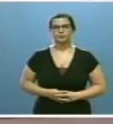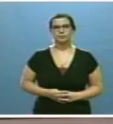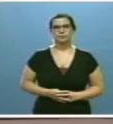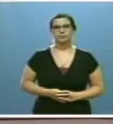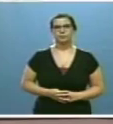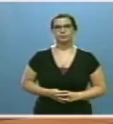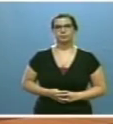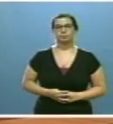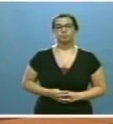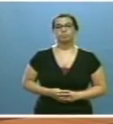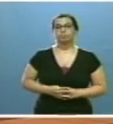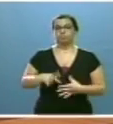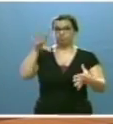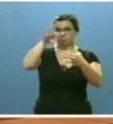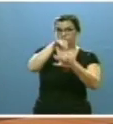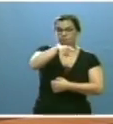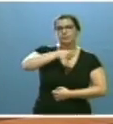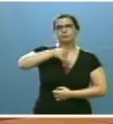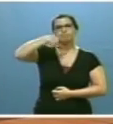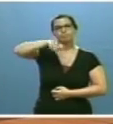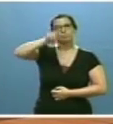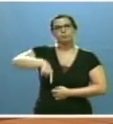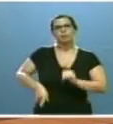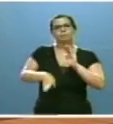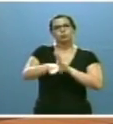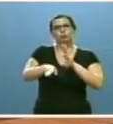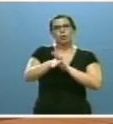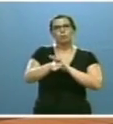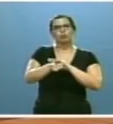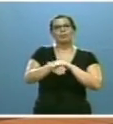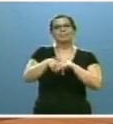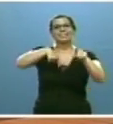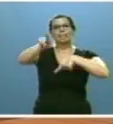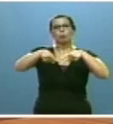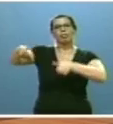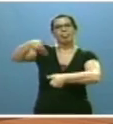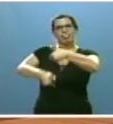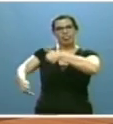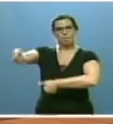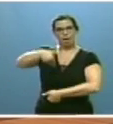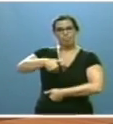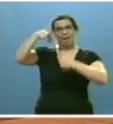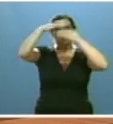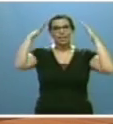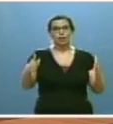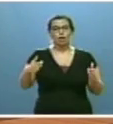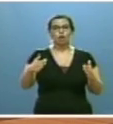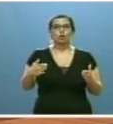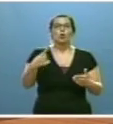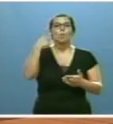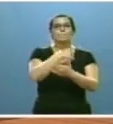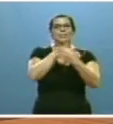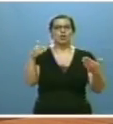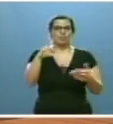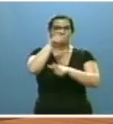A este respecto, seguiremos también apostando por el transporte a la demanda, que atiende a más de un millón de personas en 810